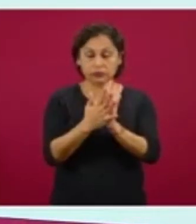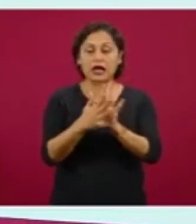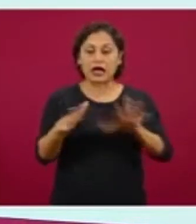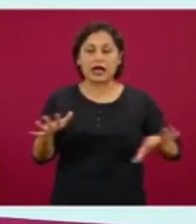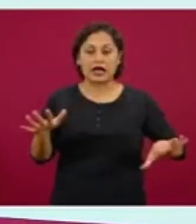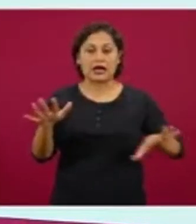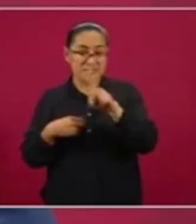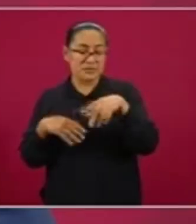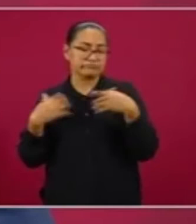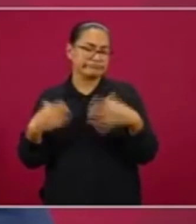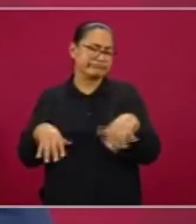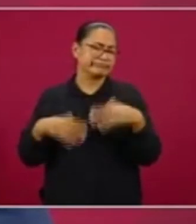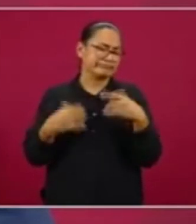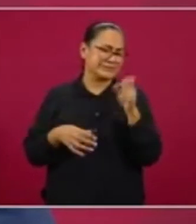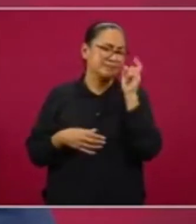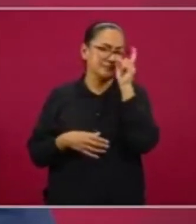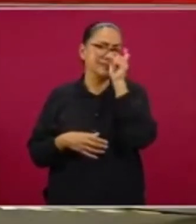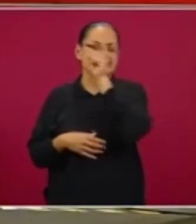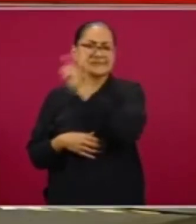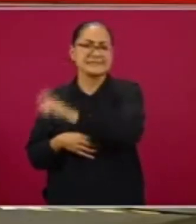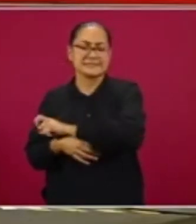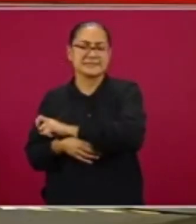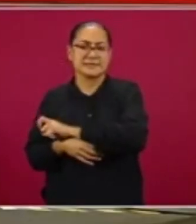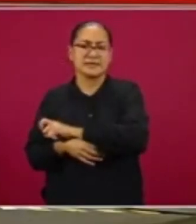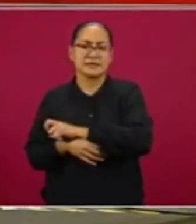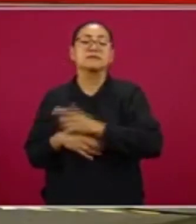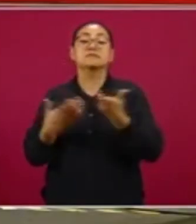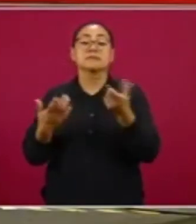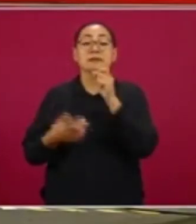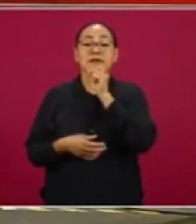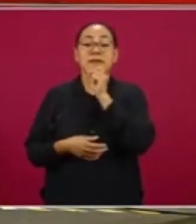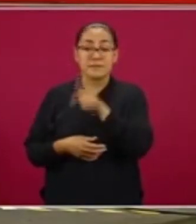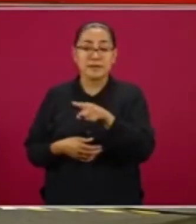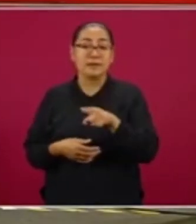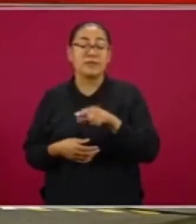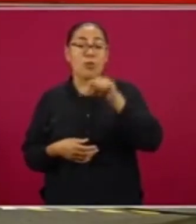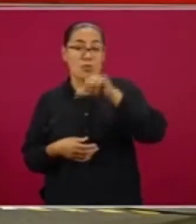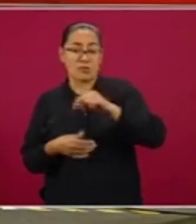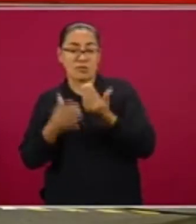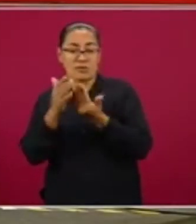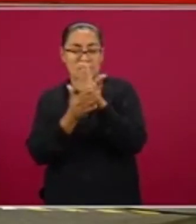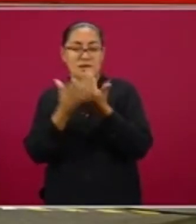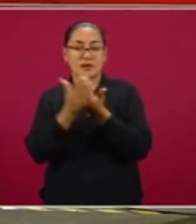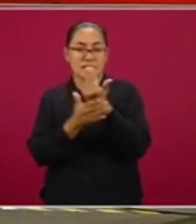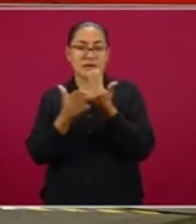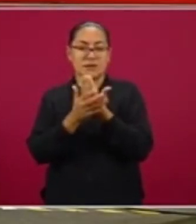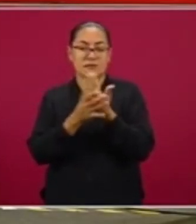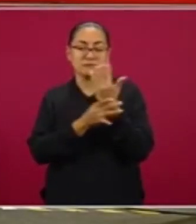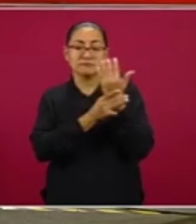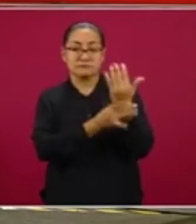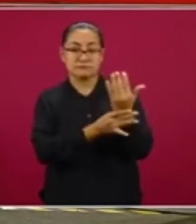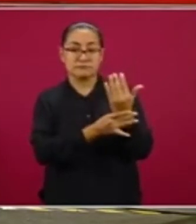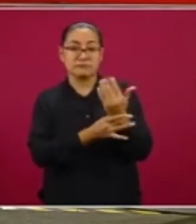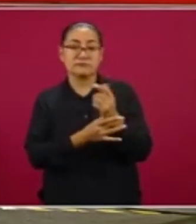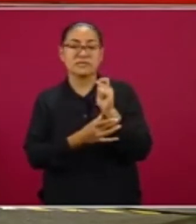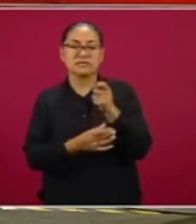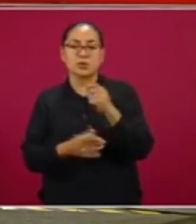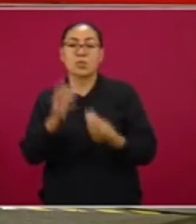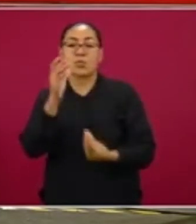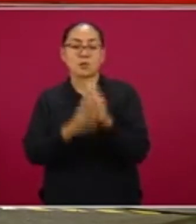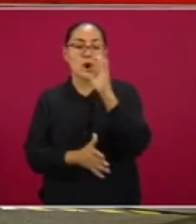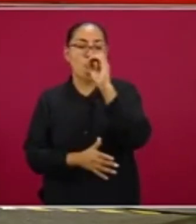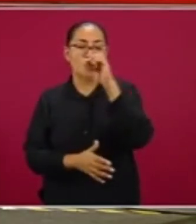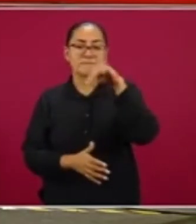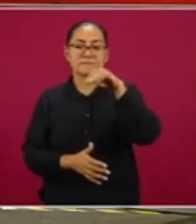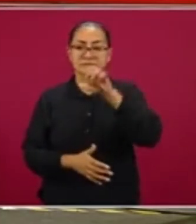ocurrió en estas semanas. De parte de Tedros Adranón, director general de la Organización Mundial de la Salud, México obtuvo un premio por la implementación de sellos